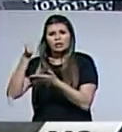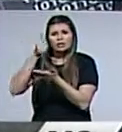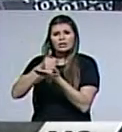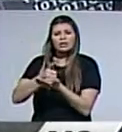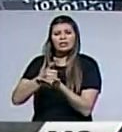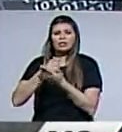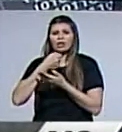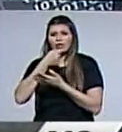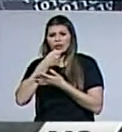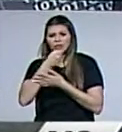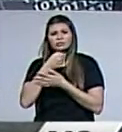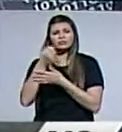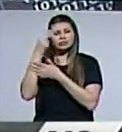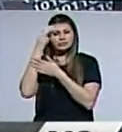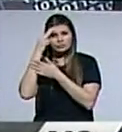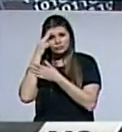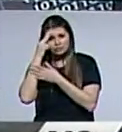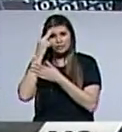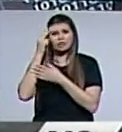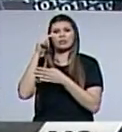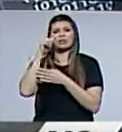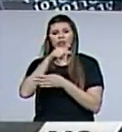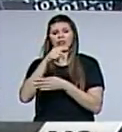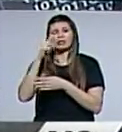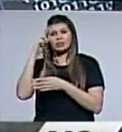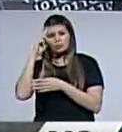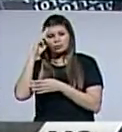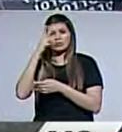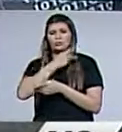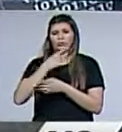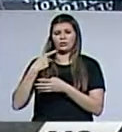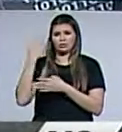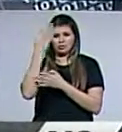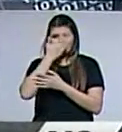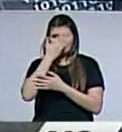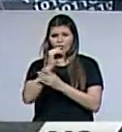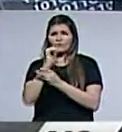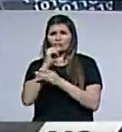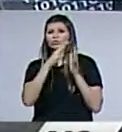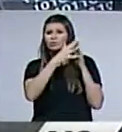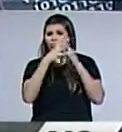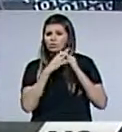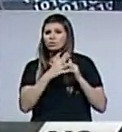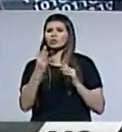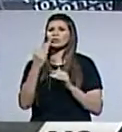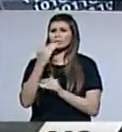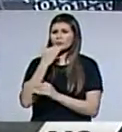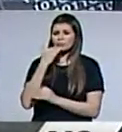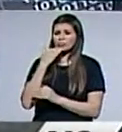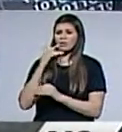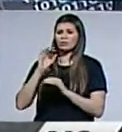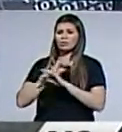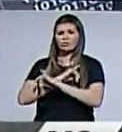concierto conmemorativo en honor a Martin Luther King. Pero los organizadores le retiraron la